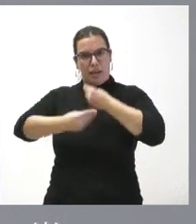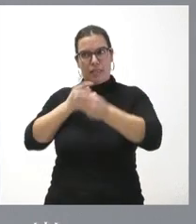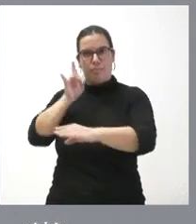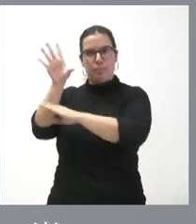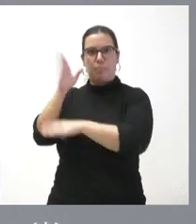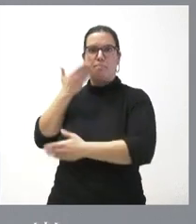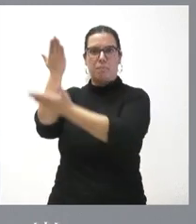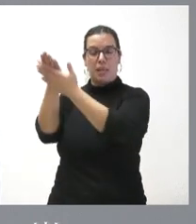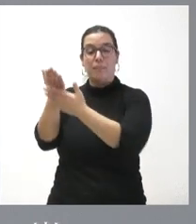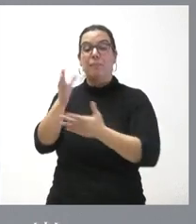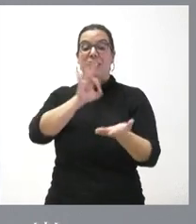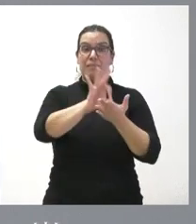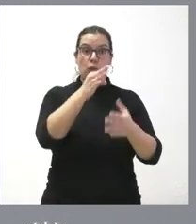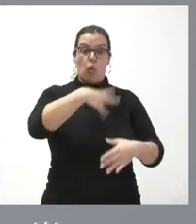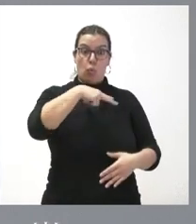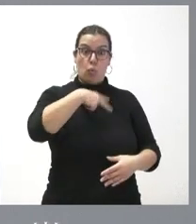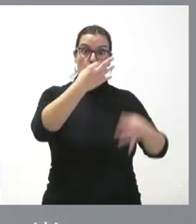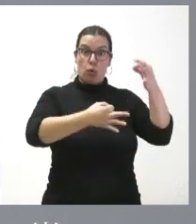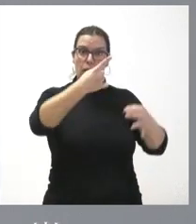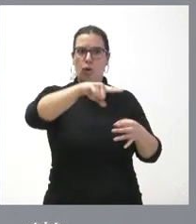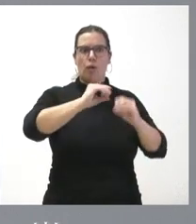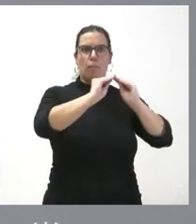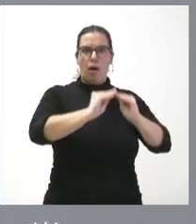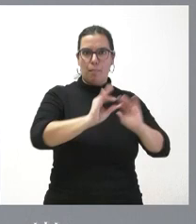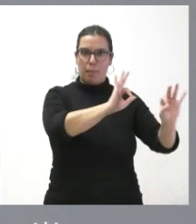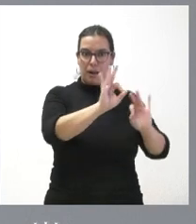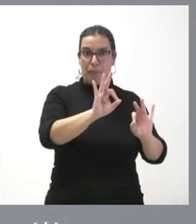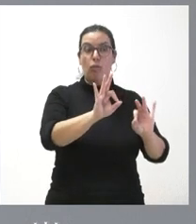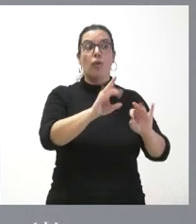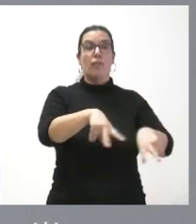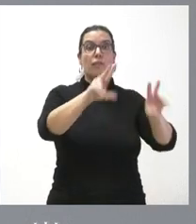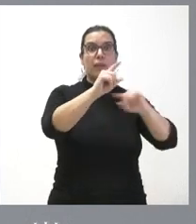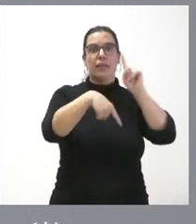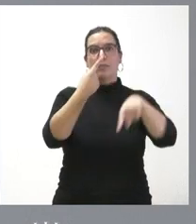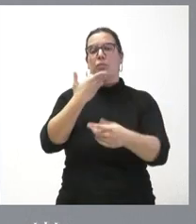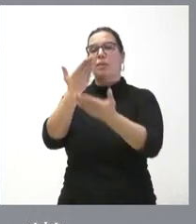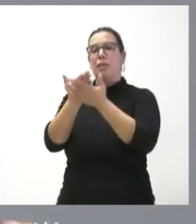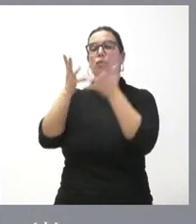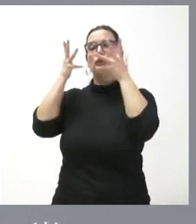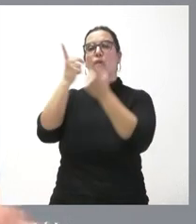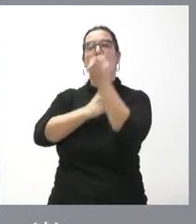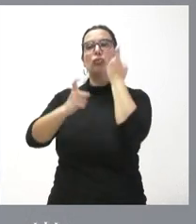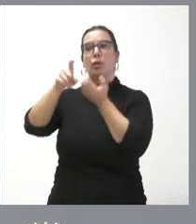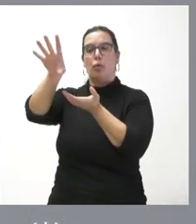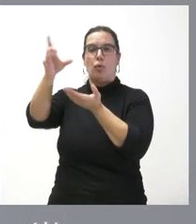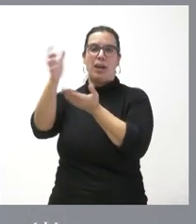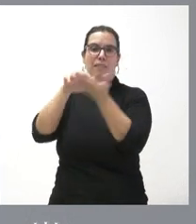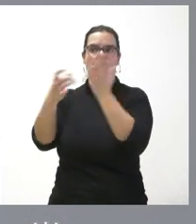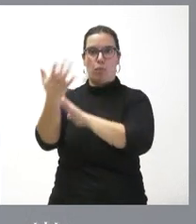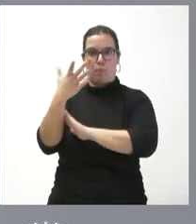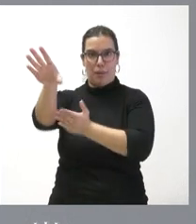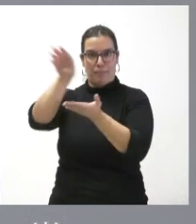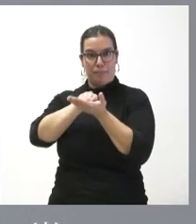trabajando en toda la documentación y cuando esté preparada lo generalmente pediremos el informe al consejo consultivo no sé en qué medida naturalmente